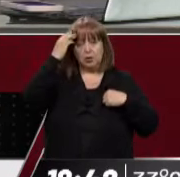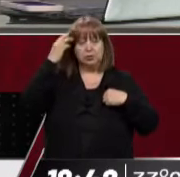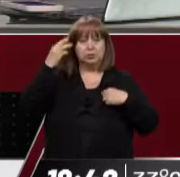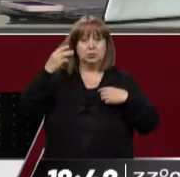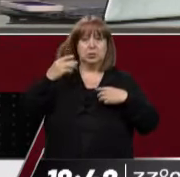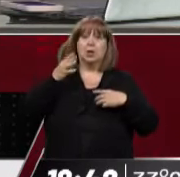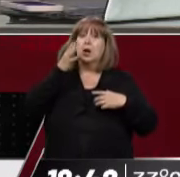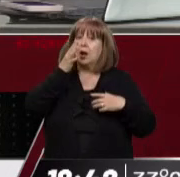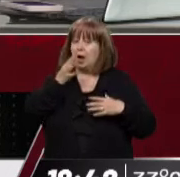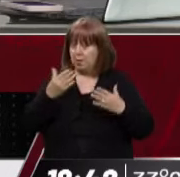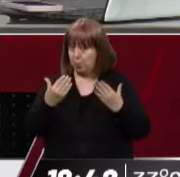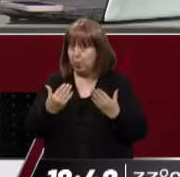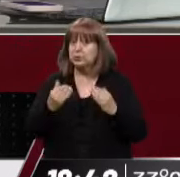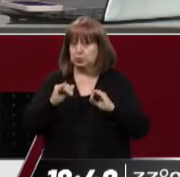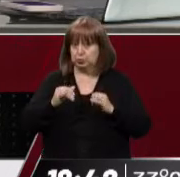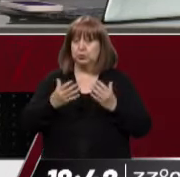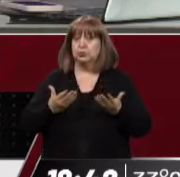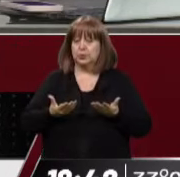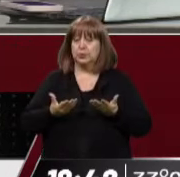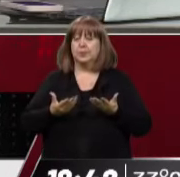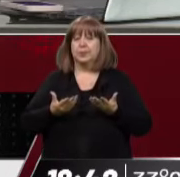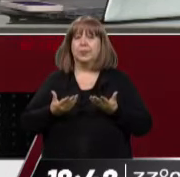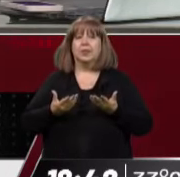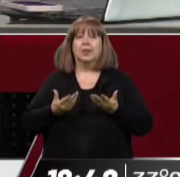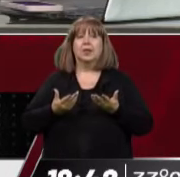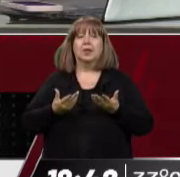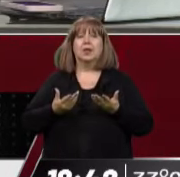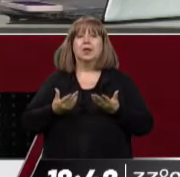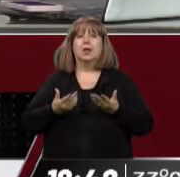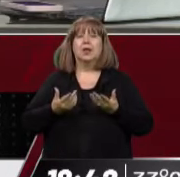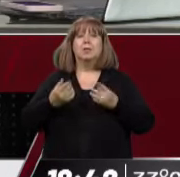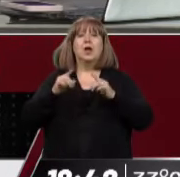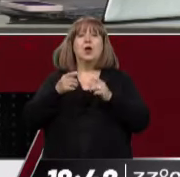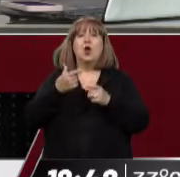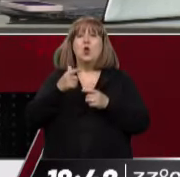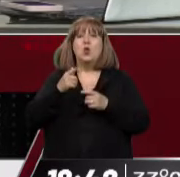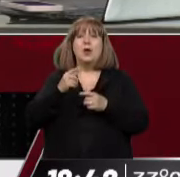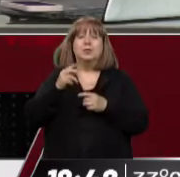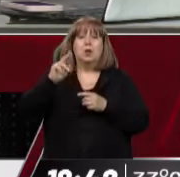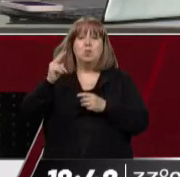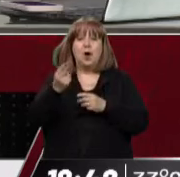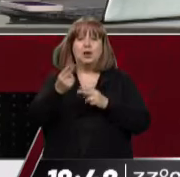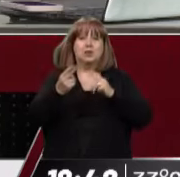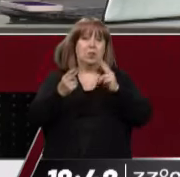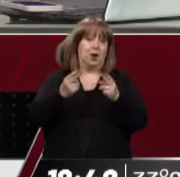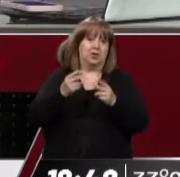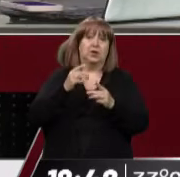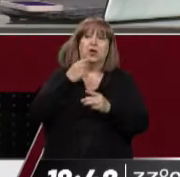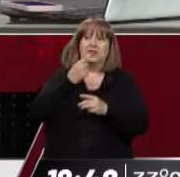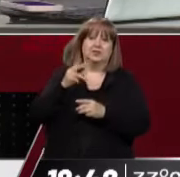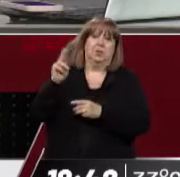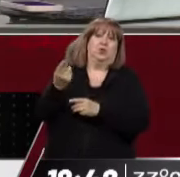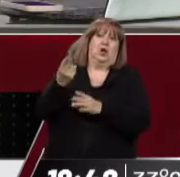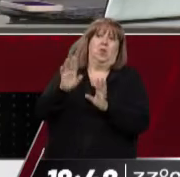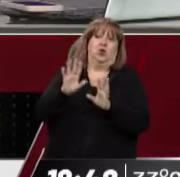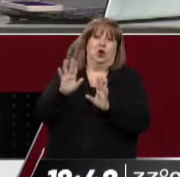muy grave. Afortunadamente, no es tan mortal como se pensaría, o sea, no hablamos de tanta